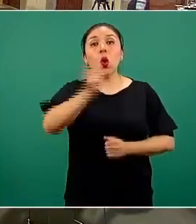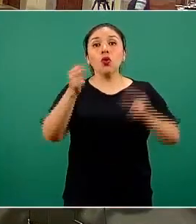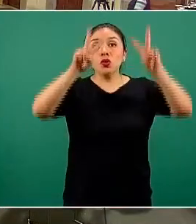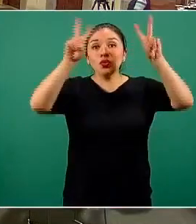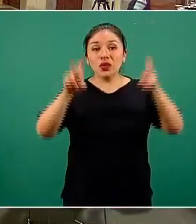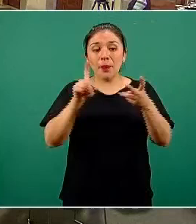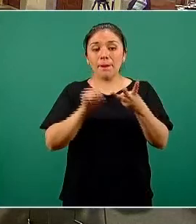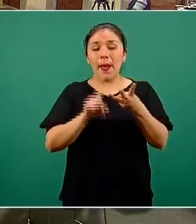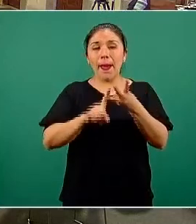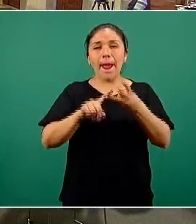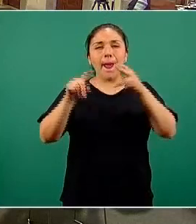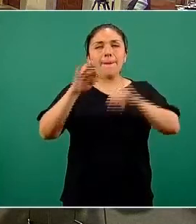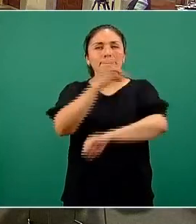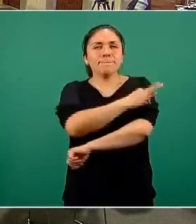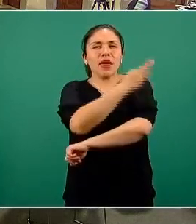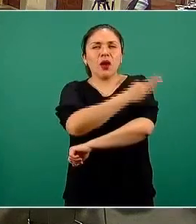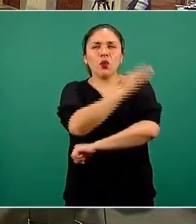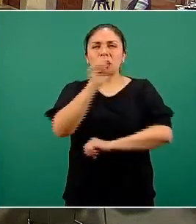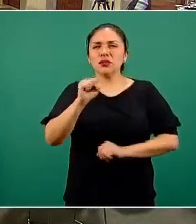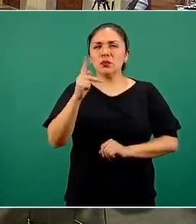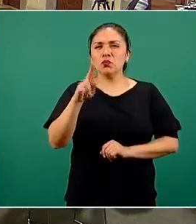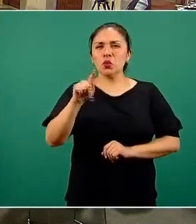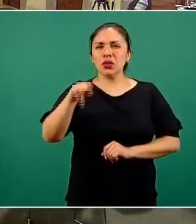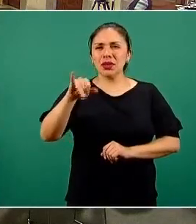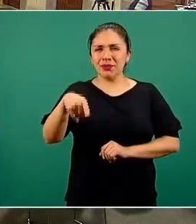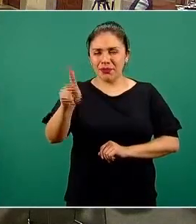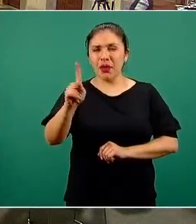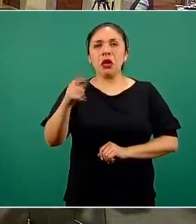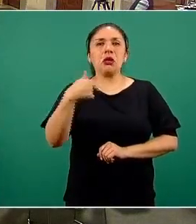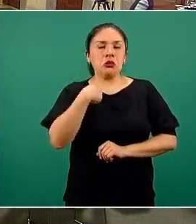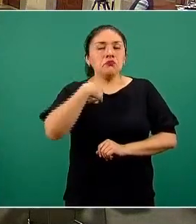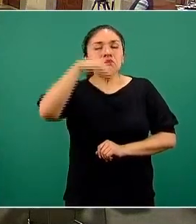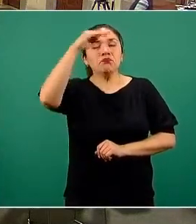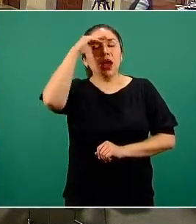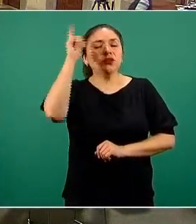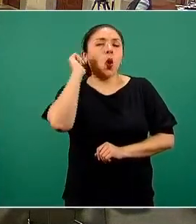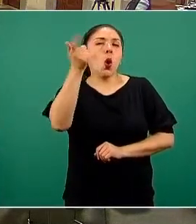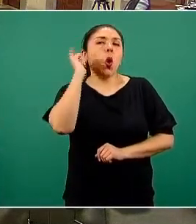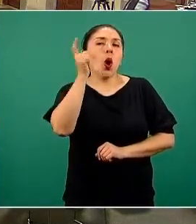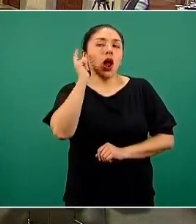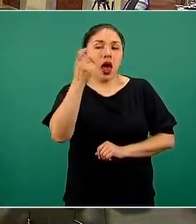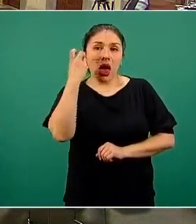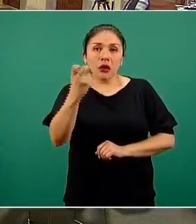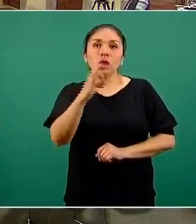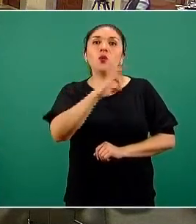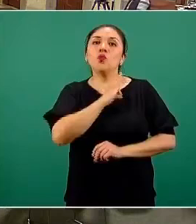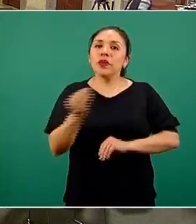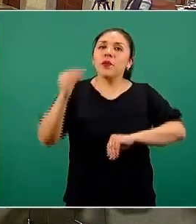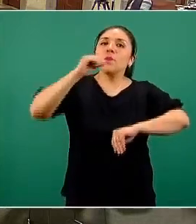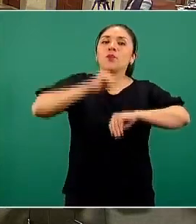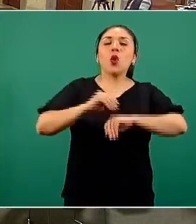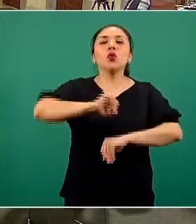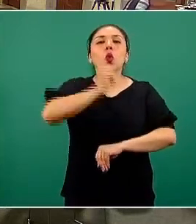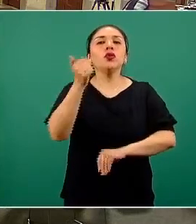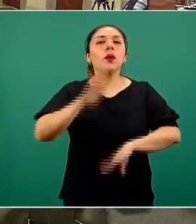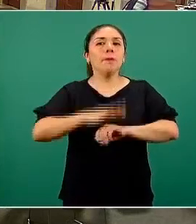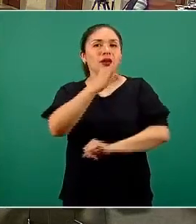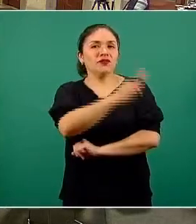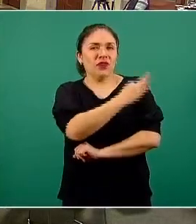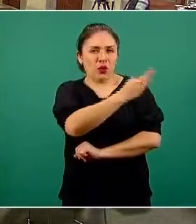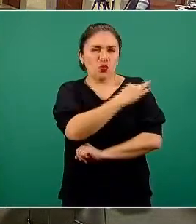tema, sobre la vacuna Sputnik, tenemos una gran esperanza, desde luego, de tener una vacuna más en nuestro repertorio.